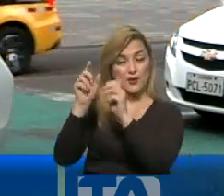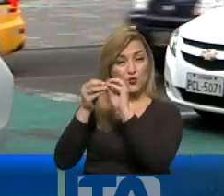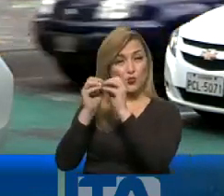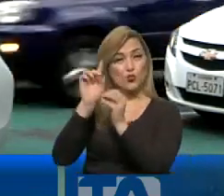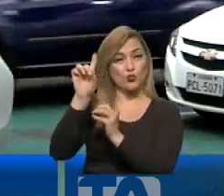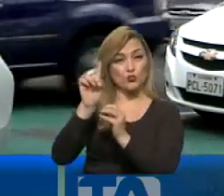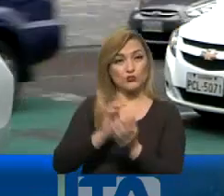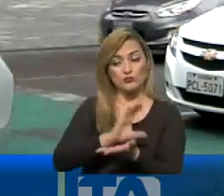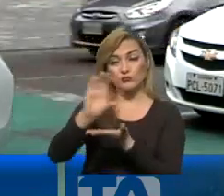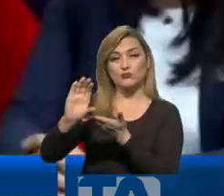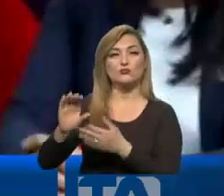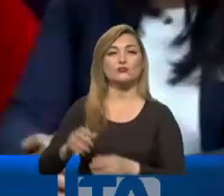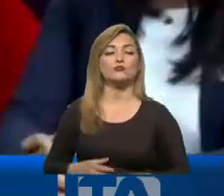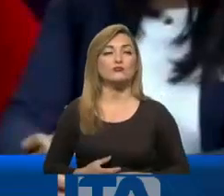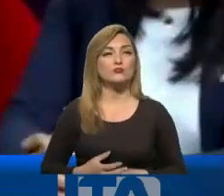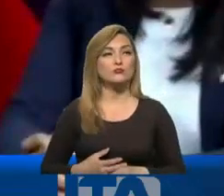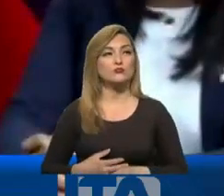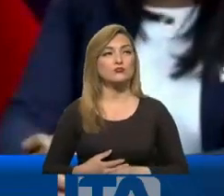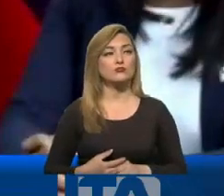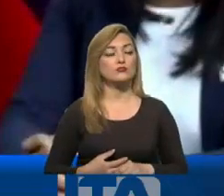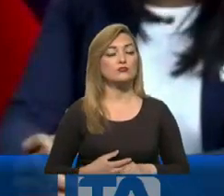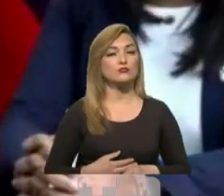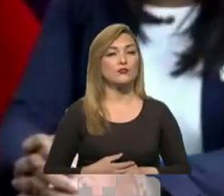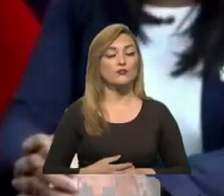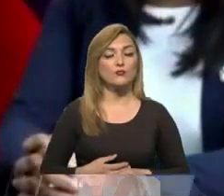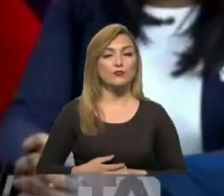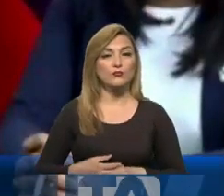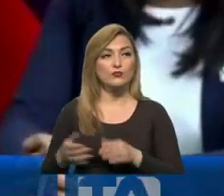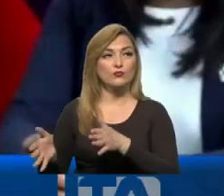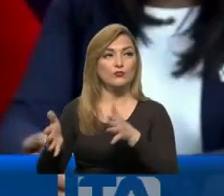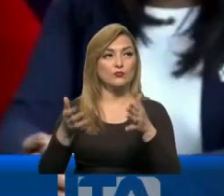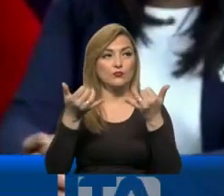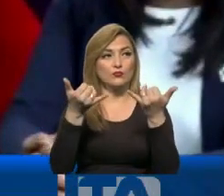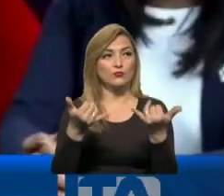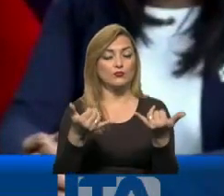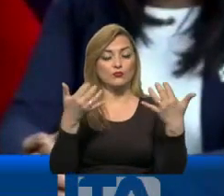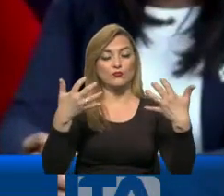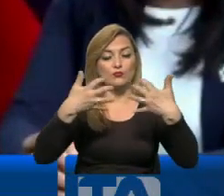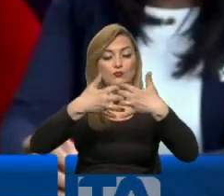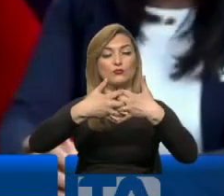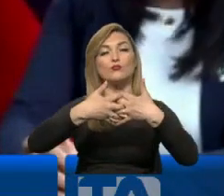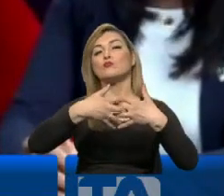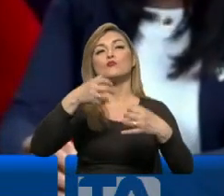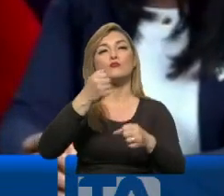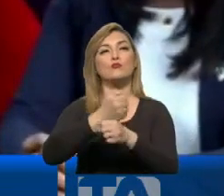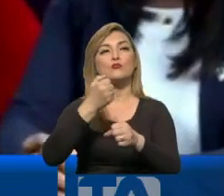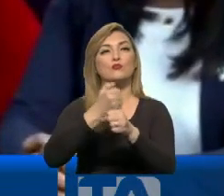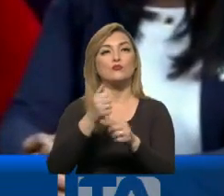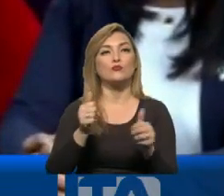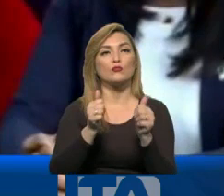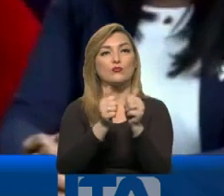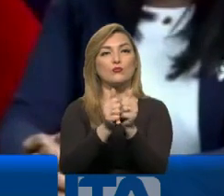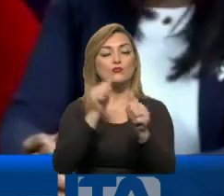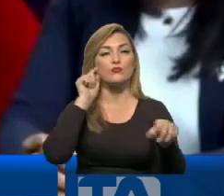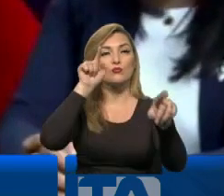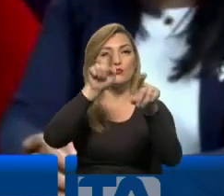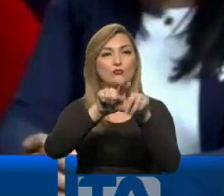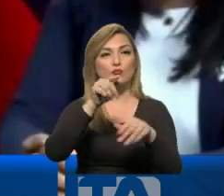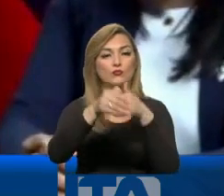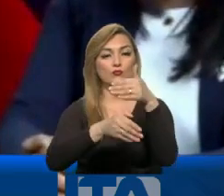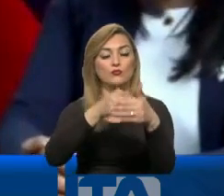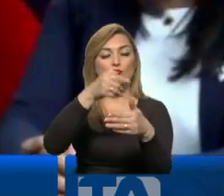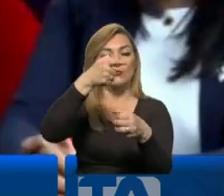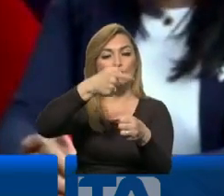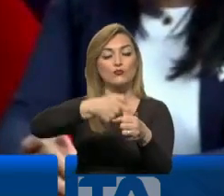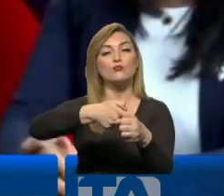Andrés Arauz. Hoy hemos afianzado una tarea conjunta que no solamente se limita a este proceso